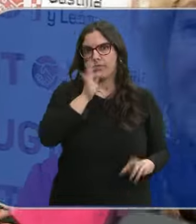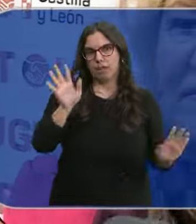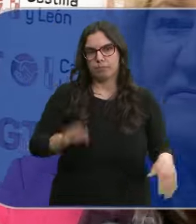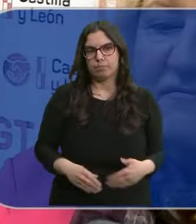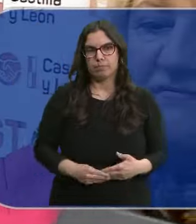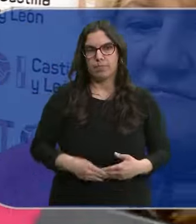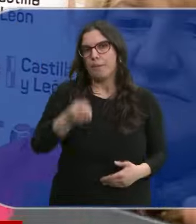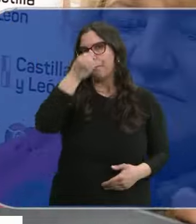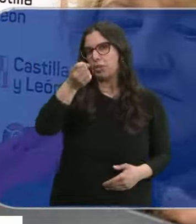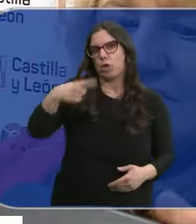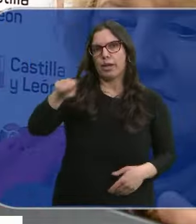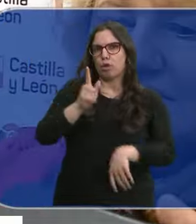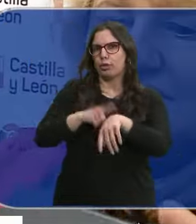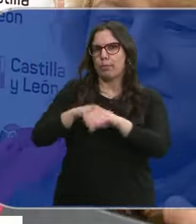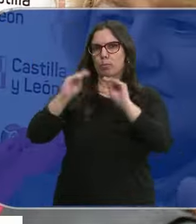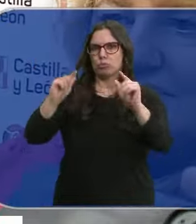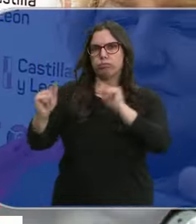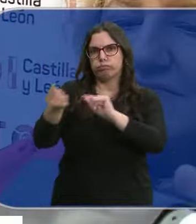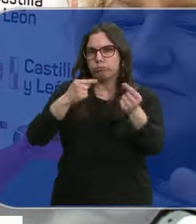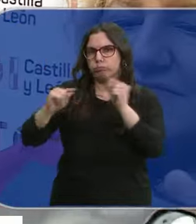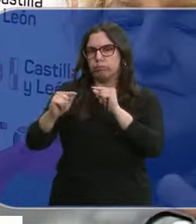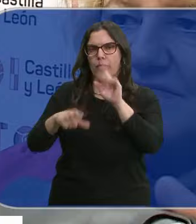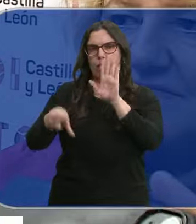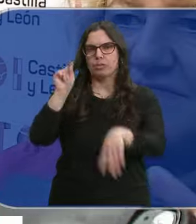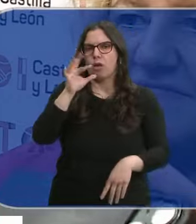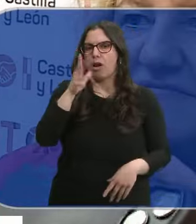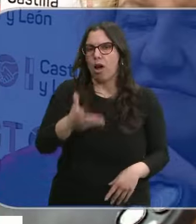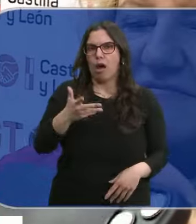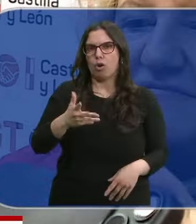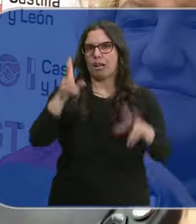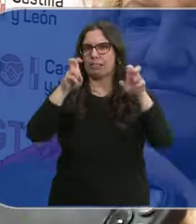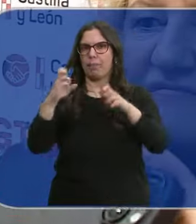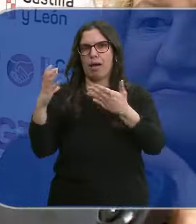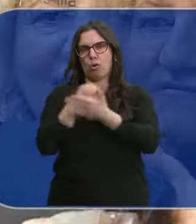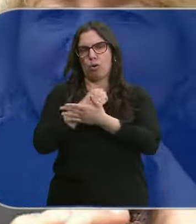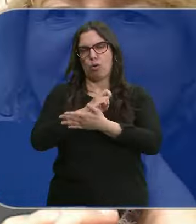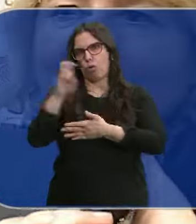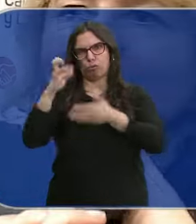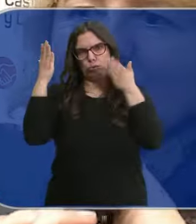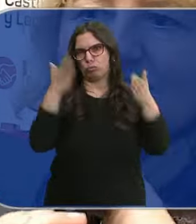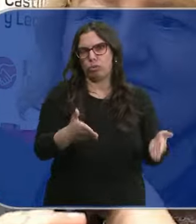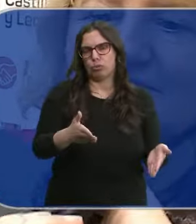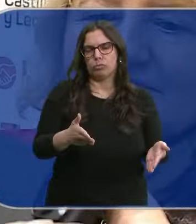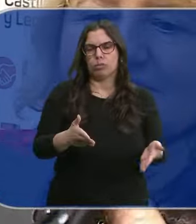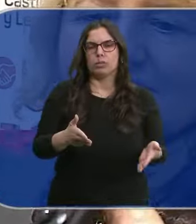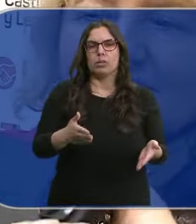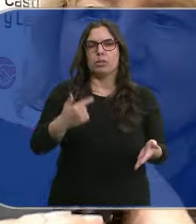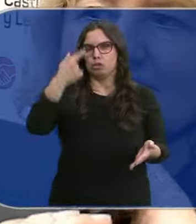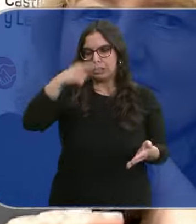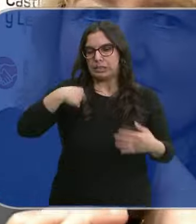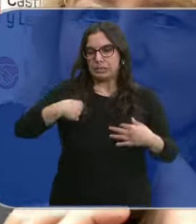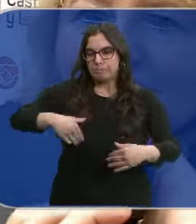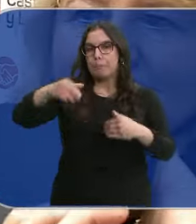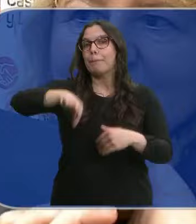El Partido Socialista tiene sus tiempos y ahora mismo estamos en otras cuestiones. Estoy convencida de que cuando el